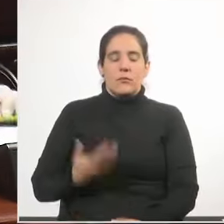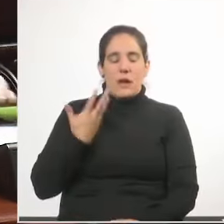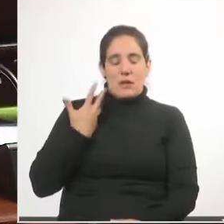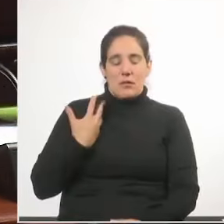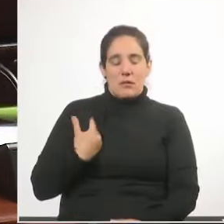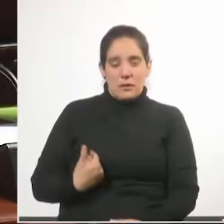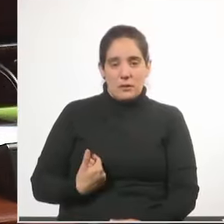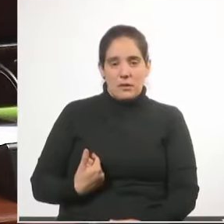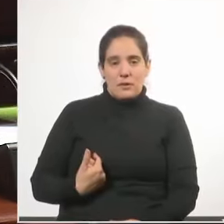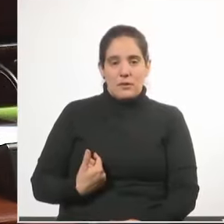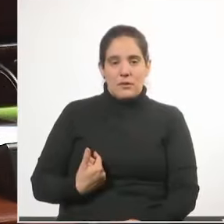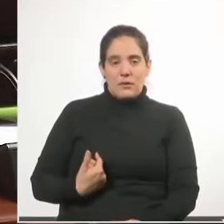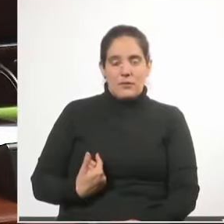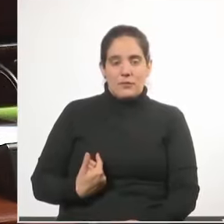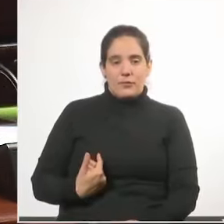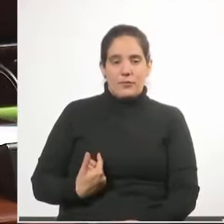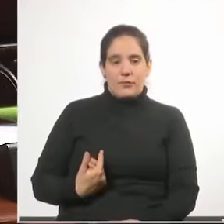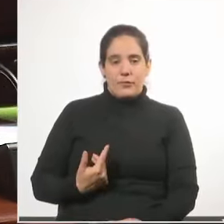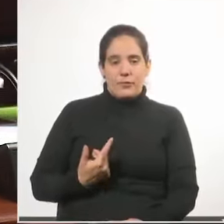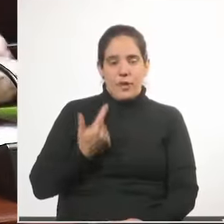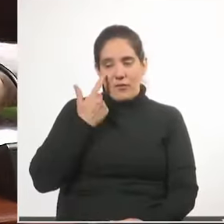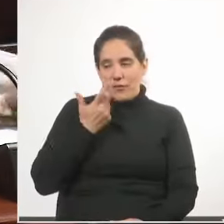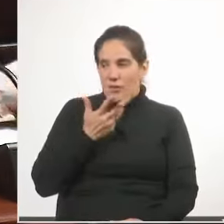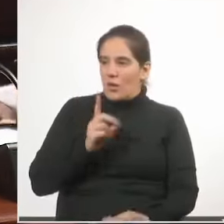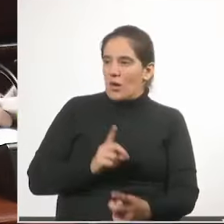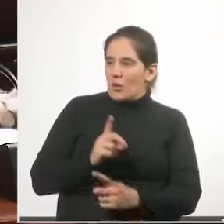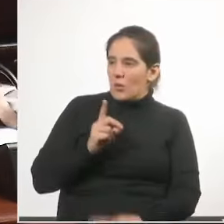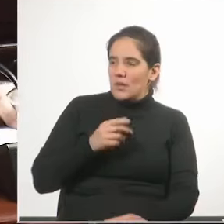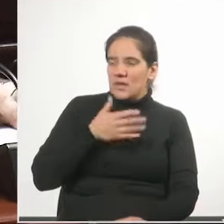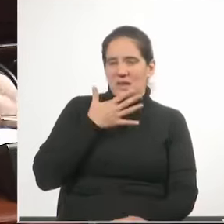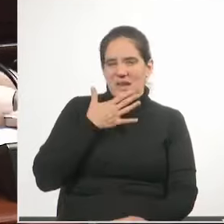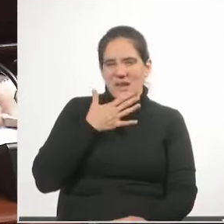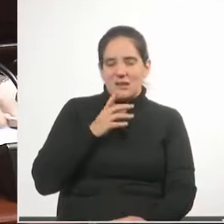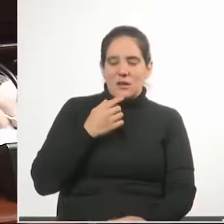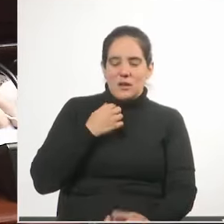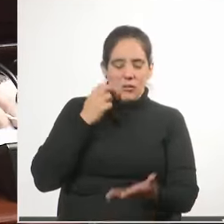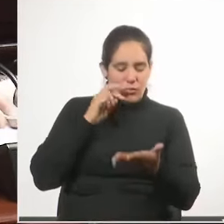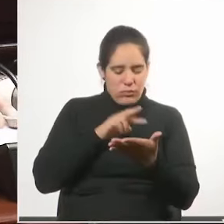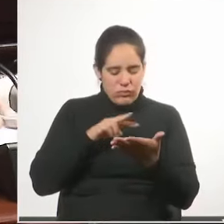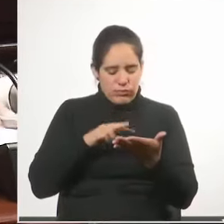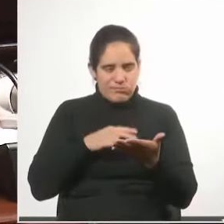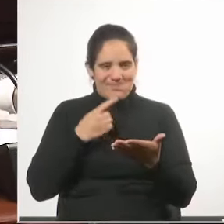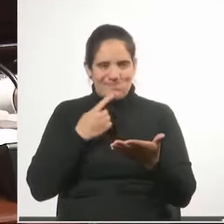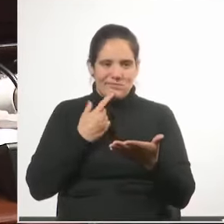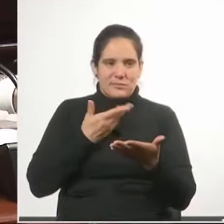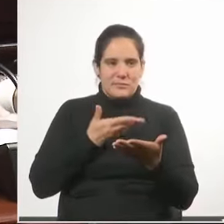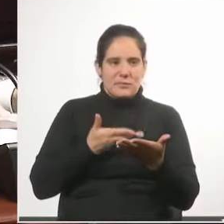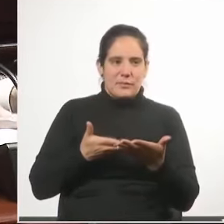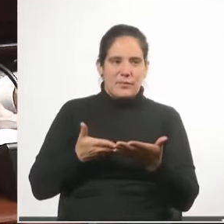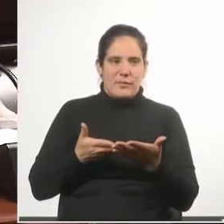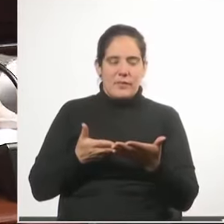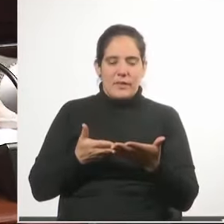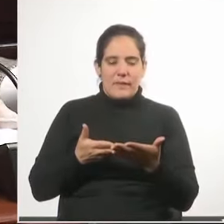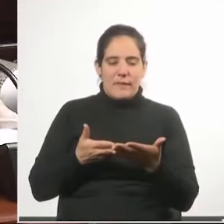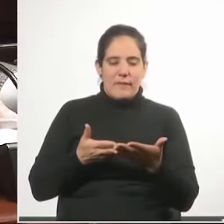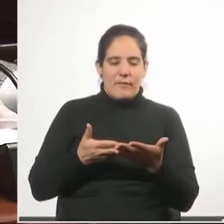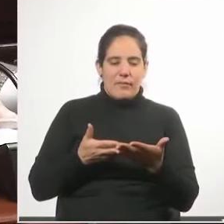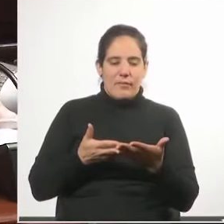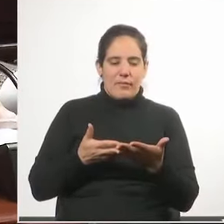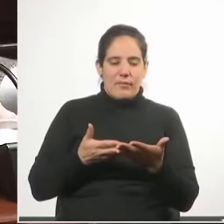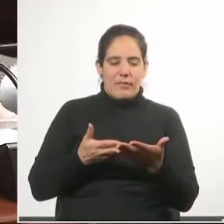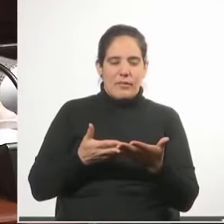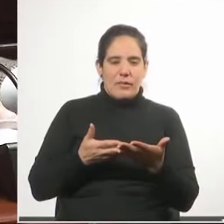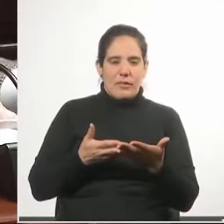Lamentablemente hemos encontrado en los últimos tiempos algunas interpretaciones que coliden con lo que es la sana